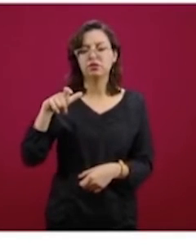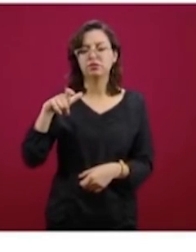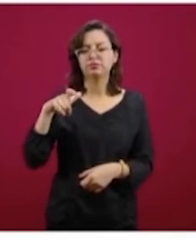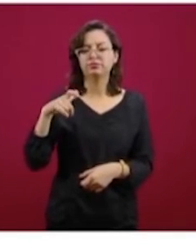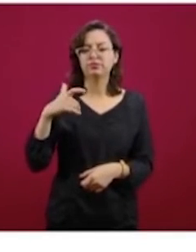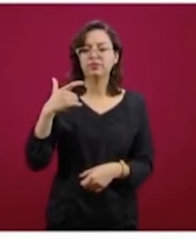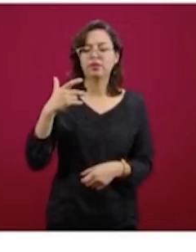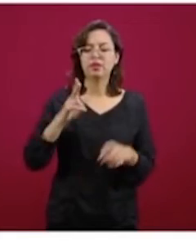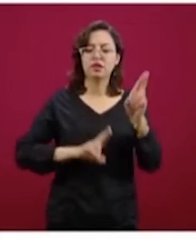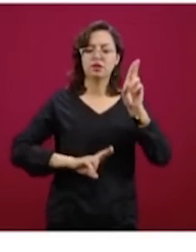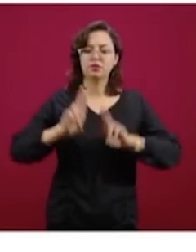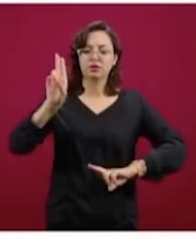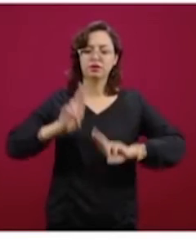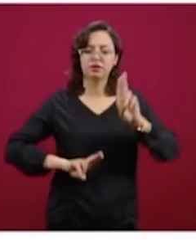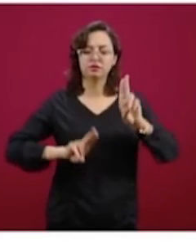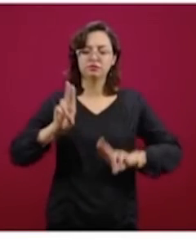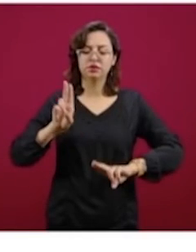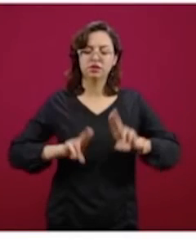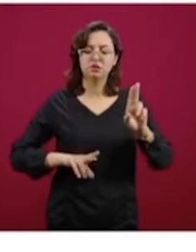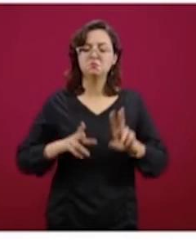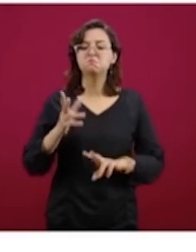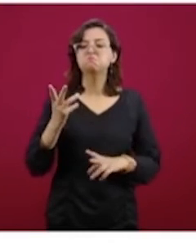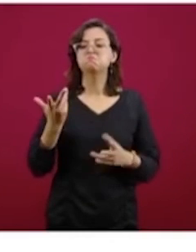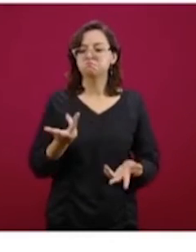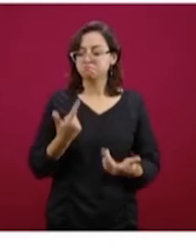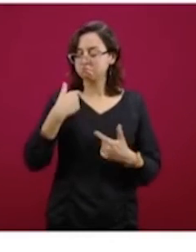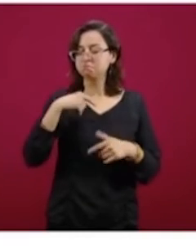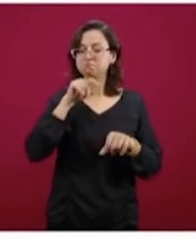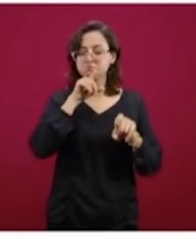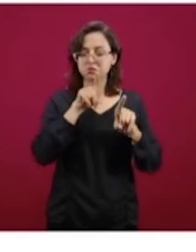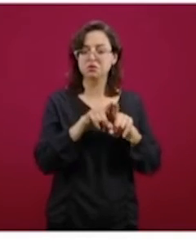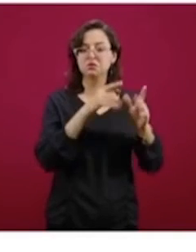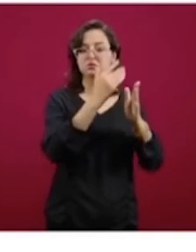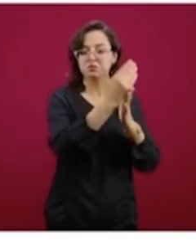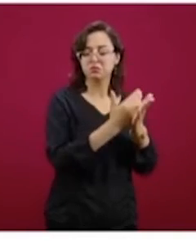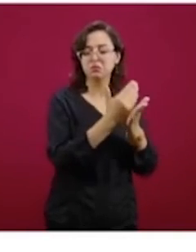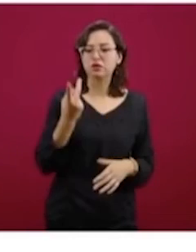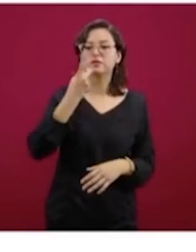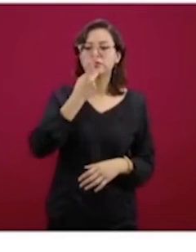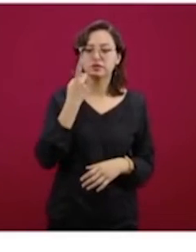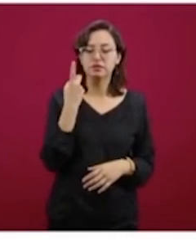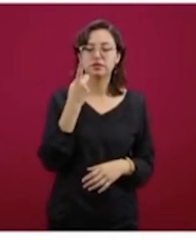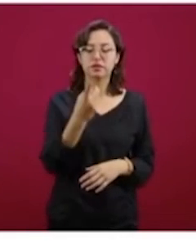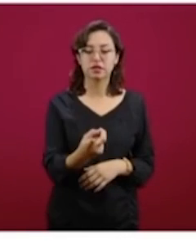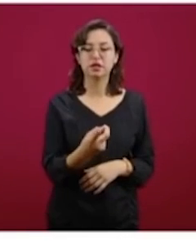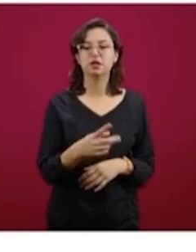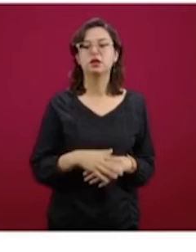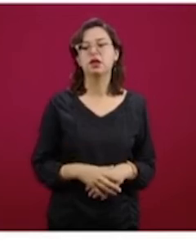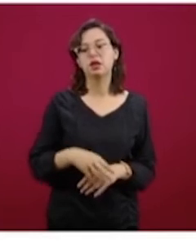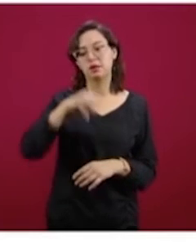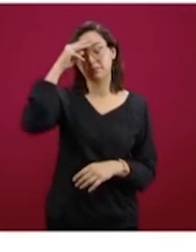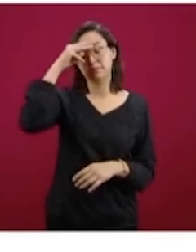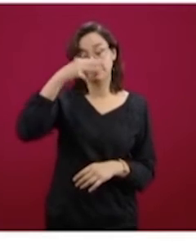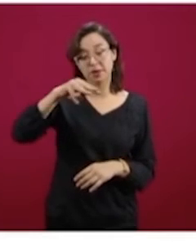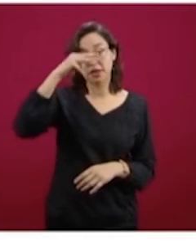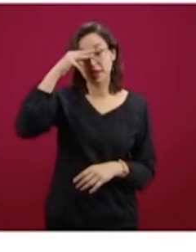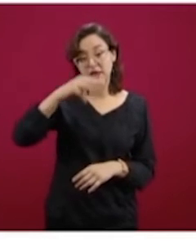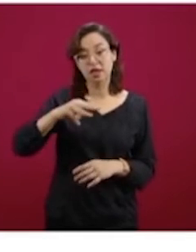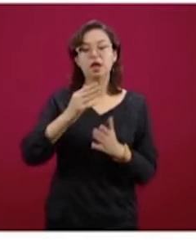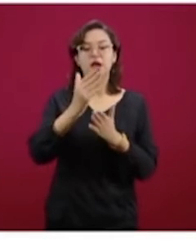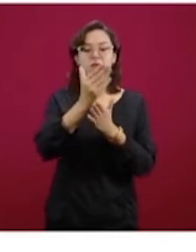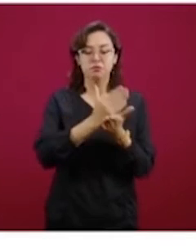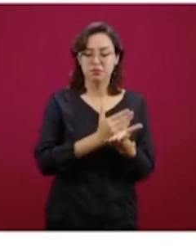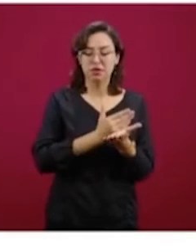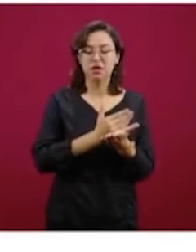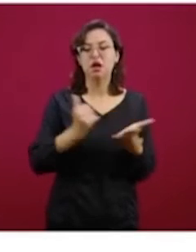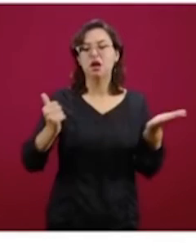Naucalpan, también hemos logrado bajas, Zapopan, San Luis. En Mexicali tenemos una baja,